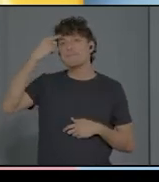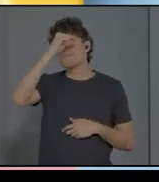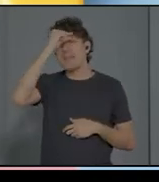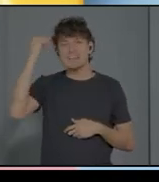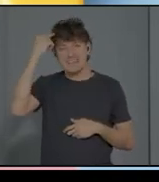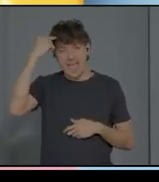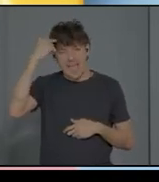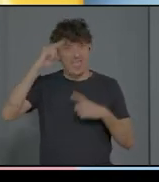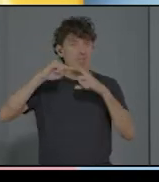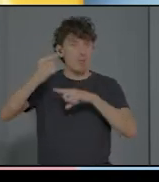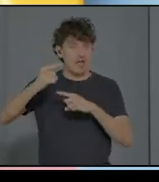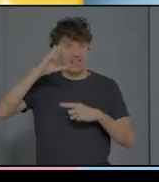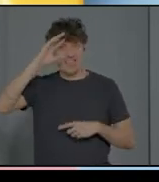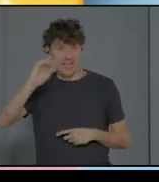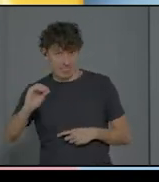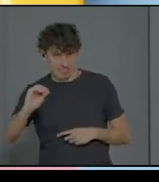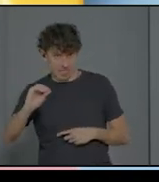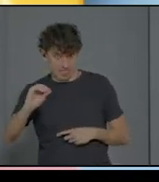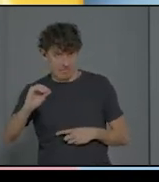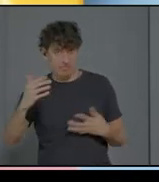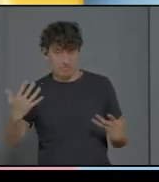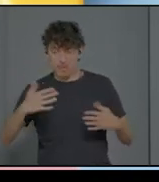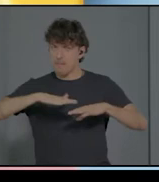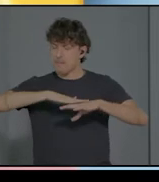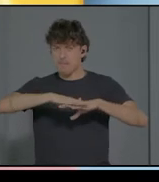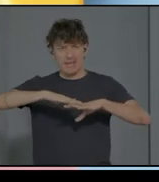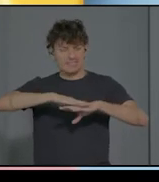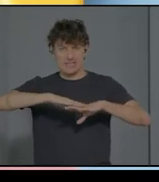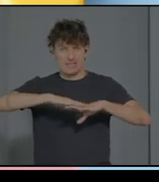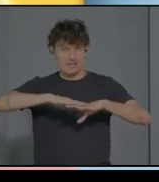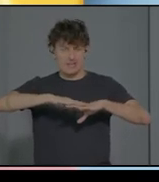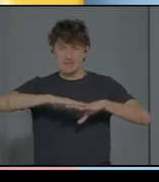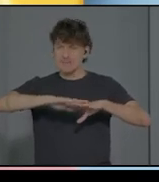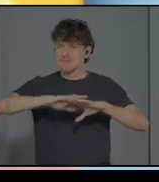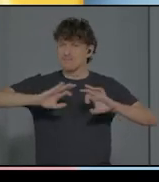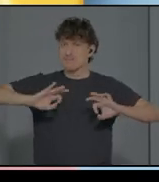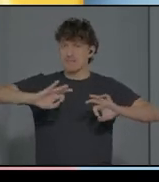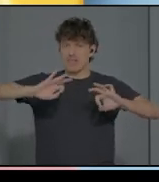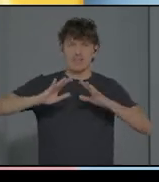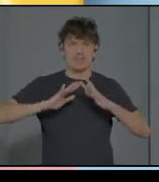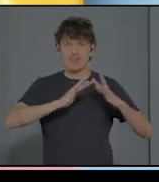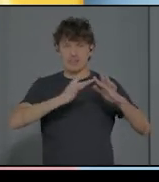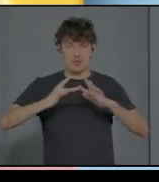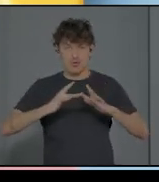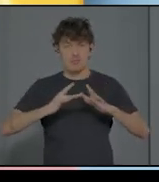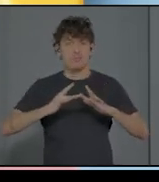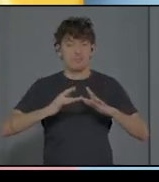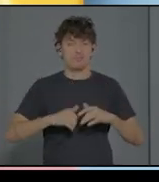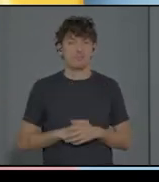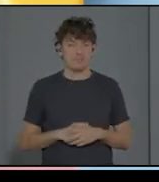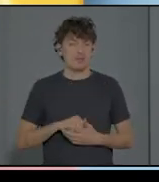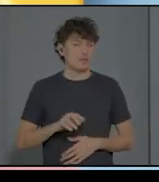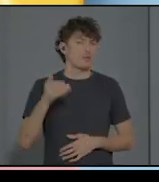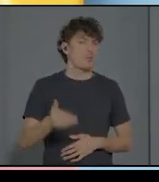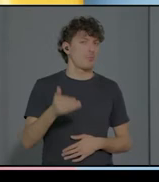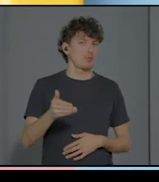base fundamental específica de la interacción y por ahí la importancia de la interacción con los adultos